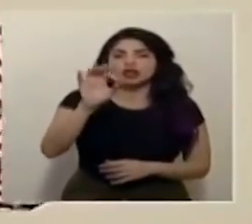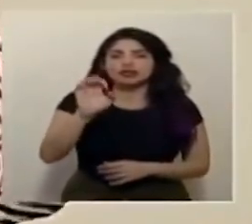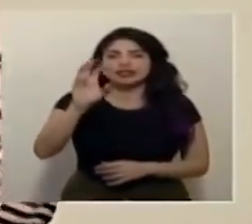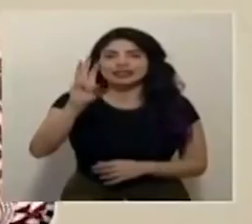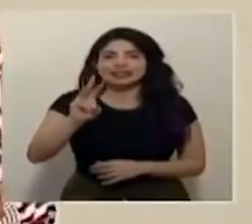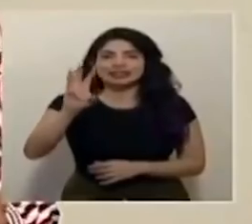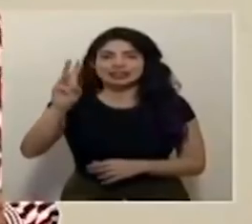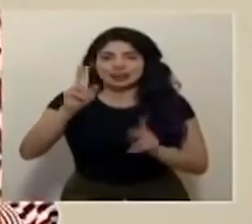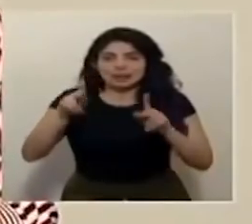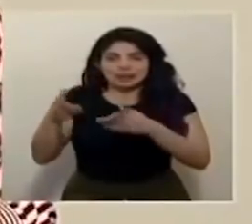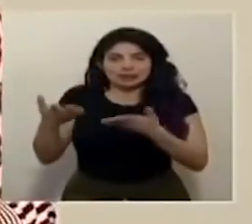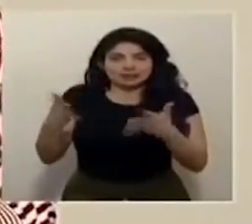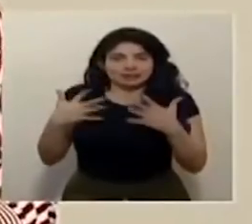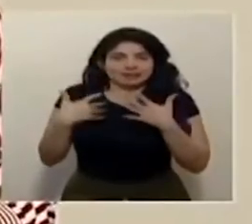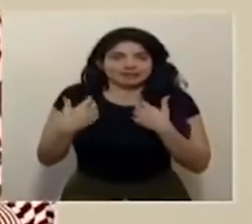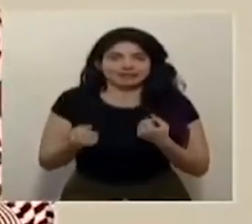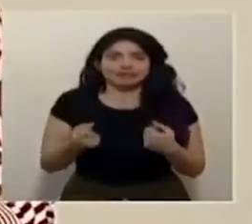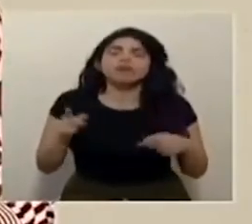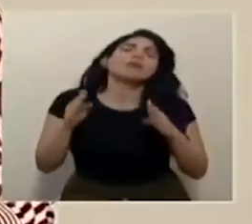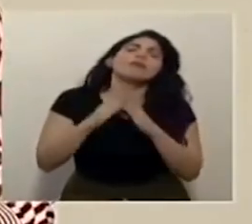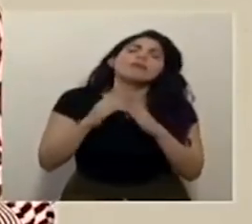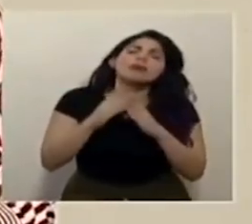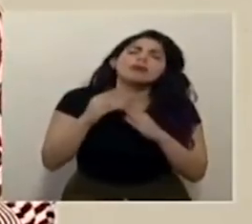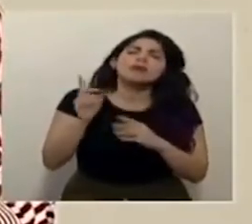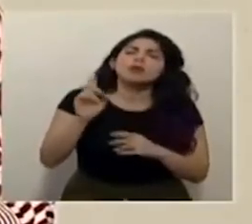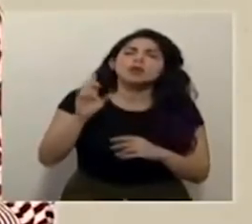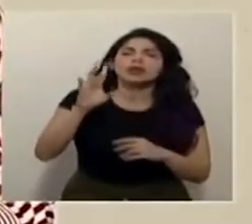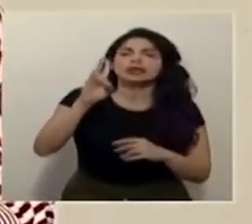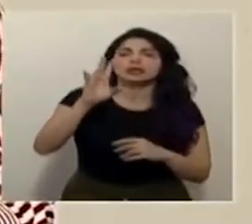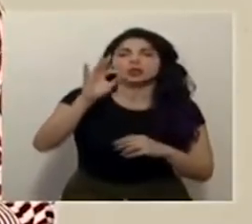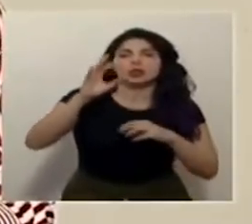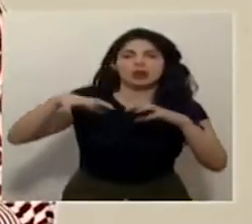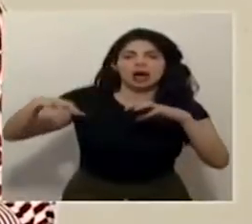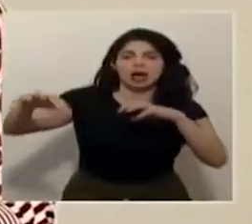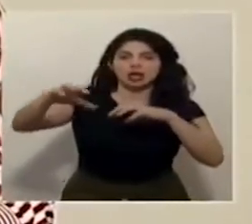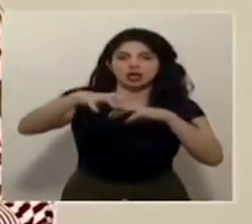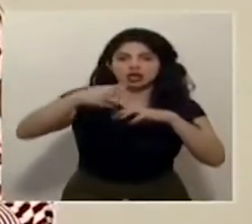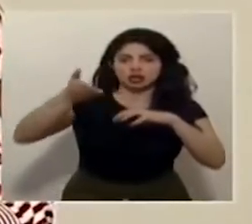personas que están distribuidas en 79 cantones.